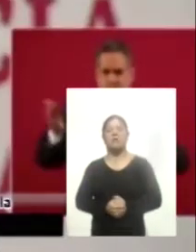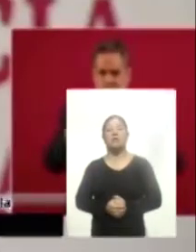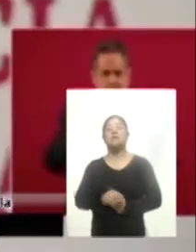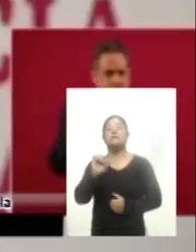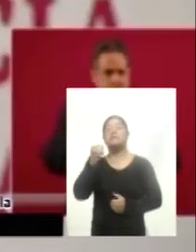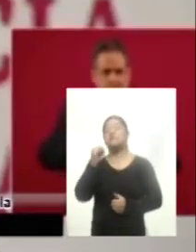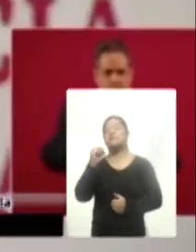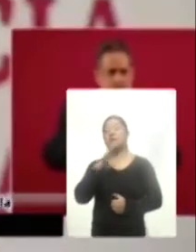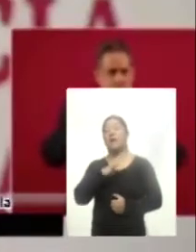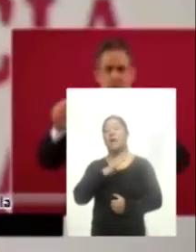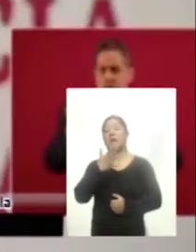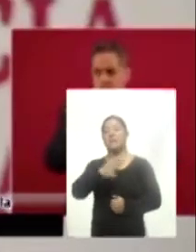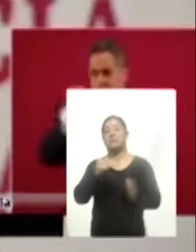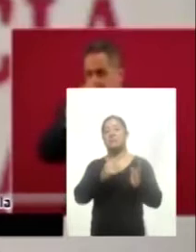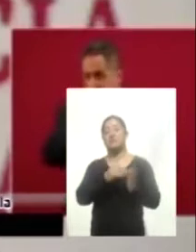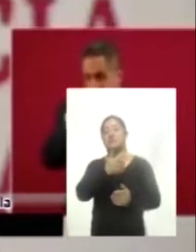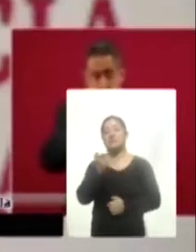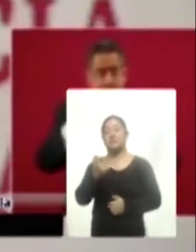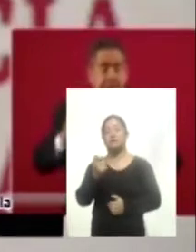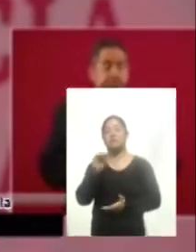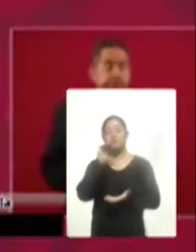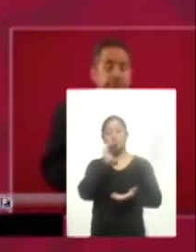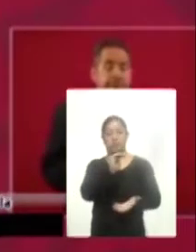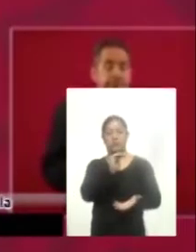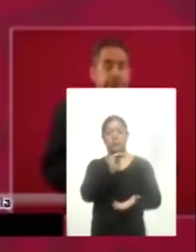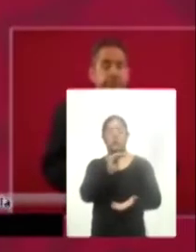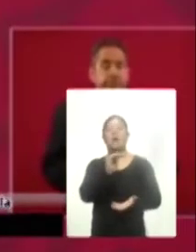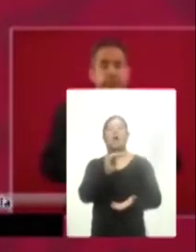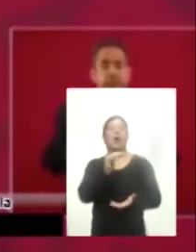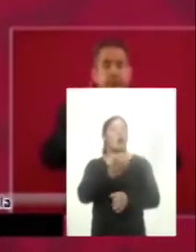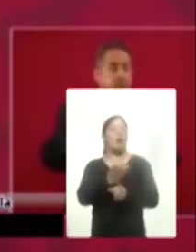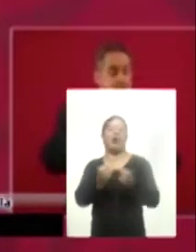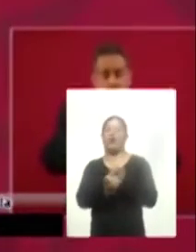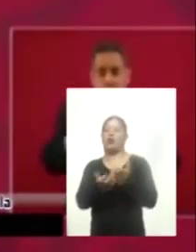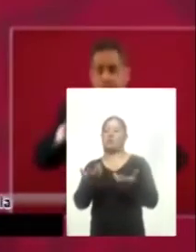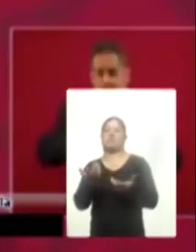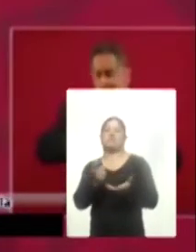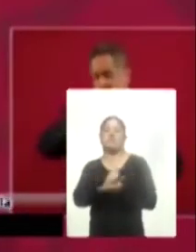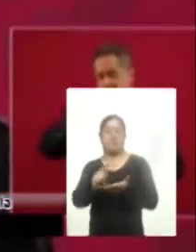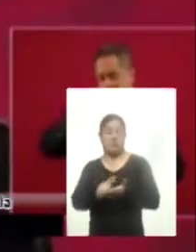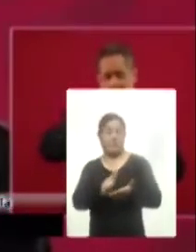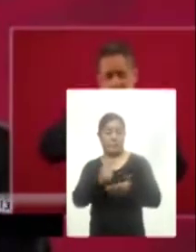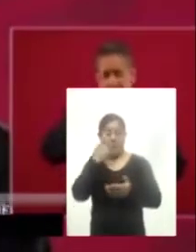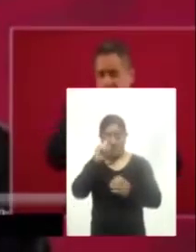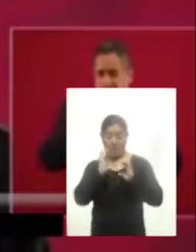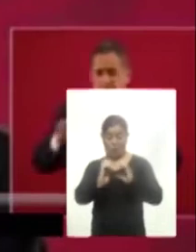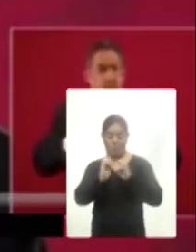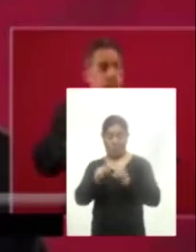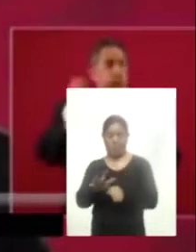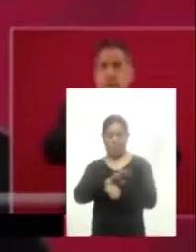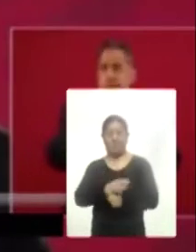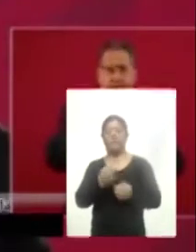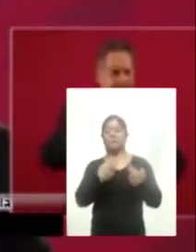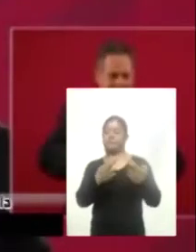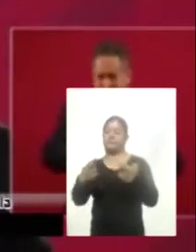septiembre se entregarán 10.700 paquetes con artículos sanitarios para prevenir eventuales contagios por COVID-19, los cuales repartirán a